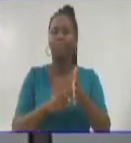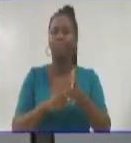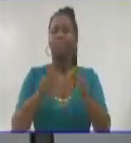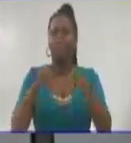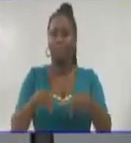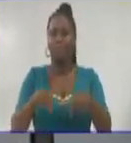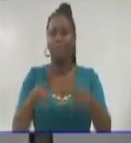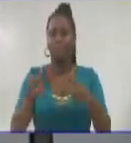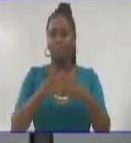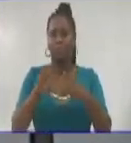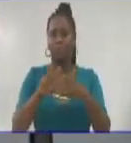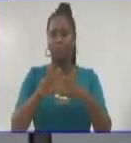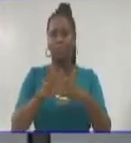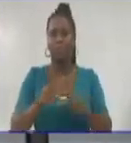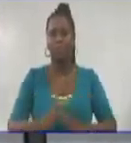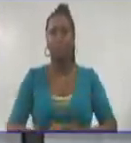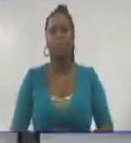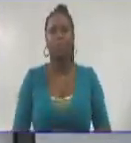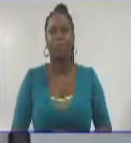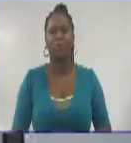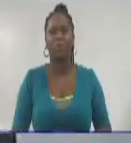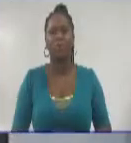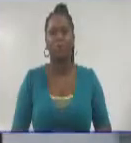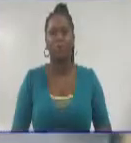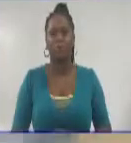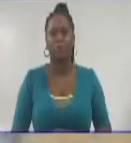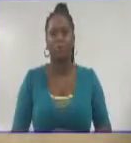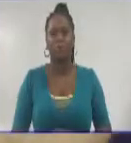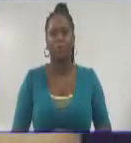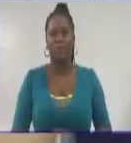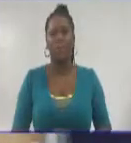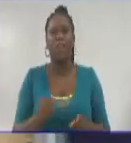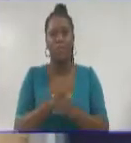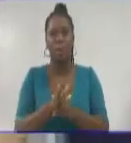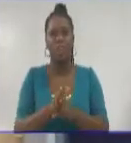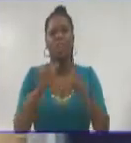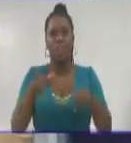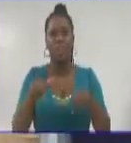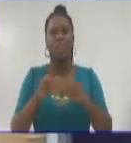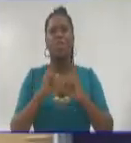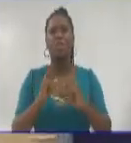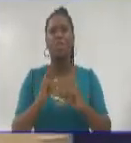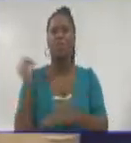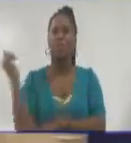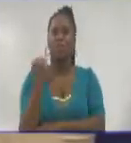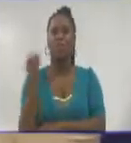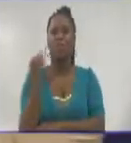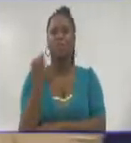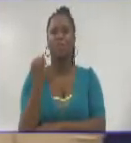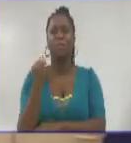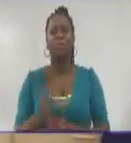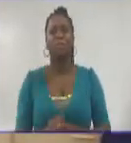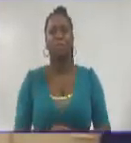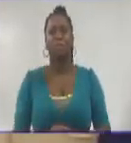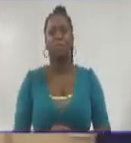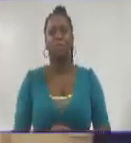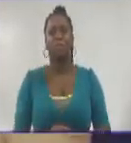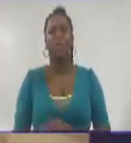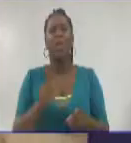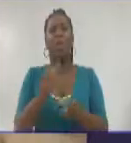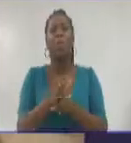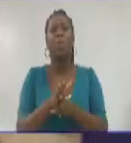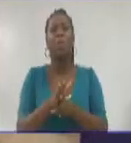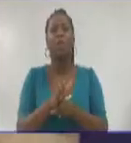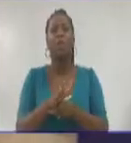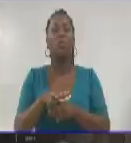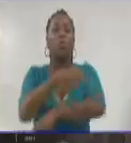hacer con este tema de Enfocas y Desenfocas. Por favor, Cristian, ven para acá y ahora sí vamos a empezar con las informaciones internacionales. Bueno, pues vamos a comenzar en